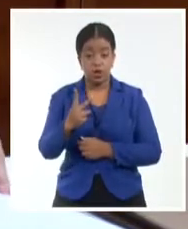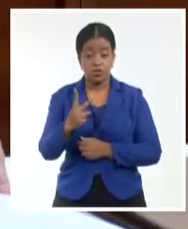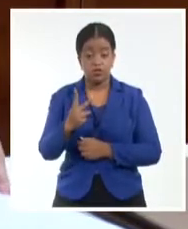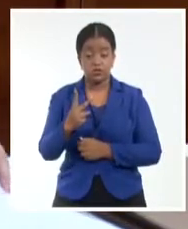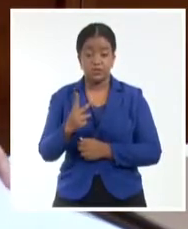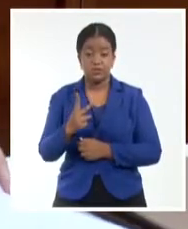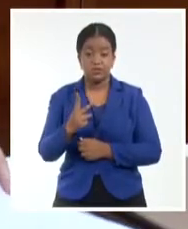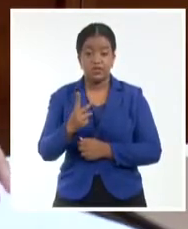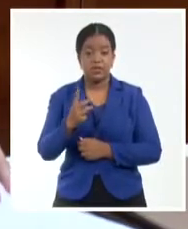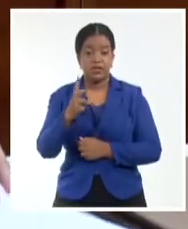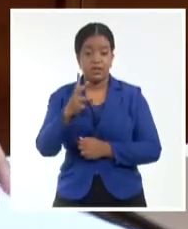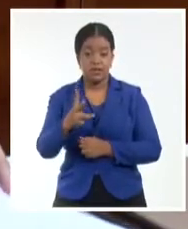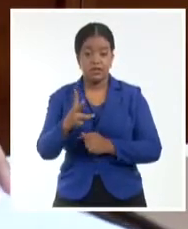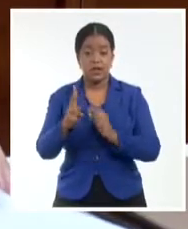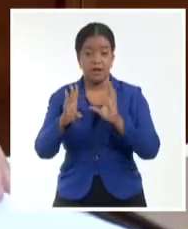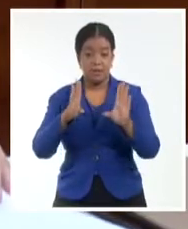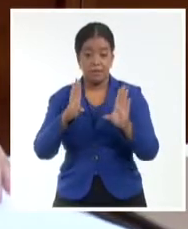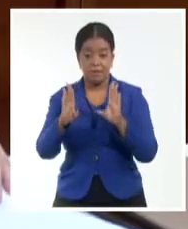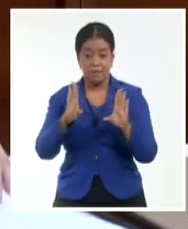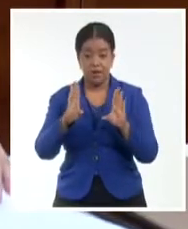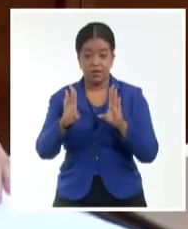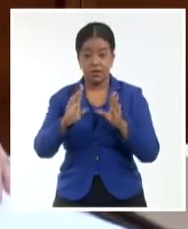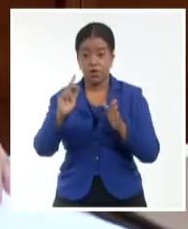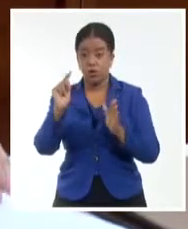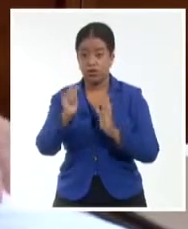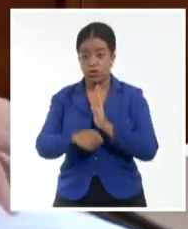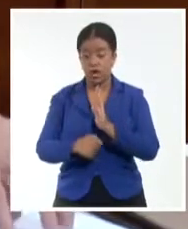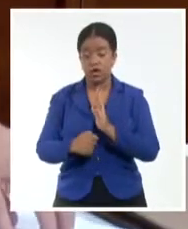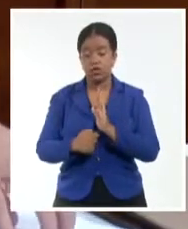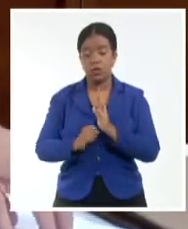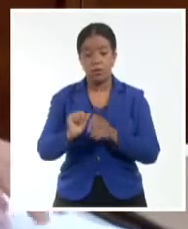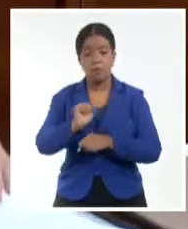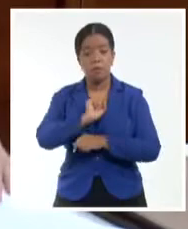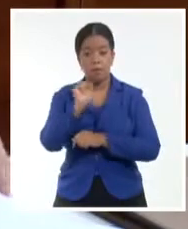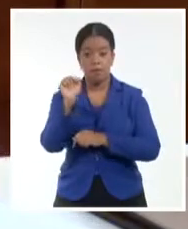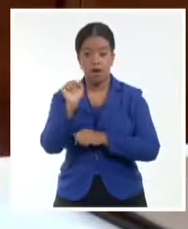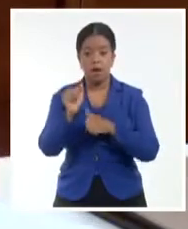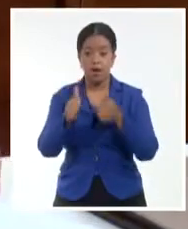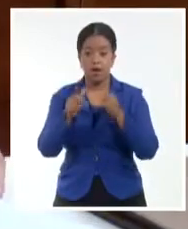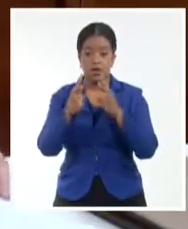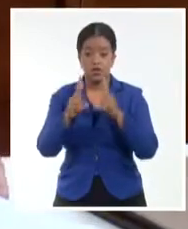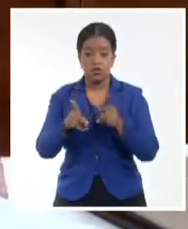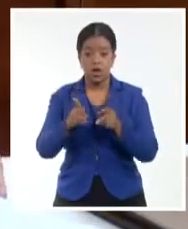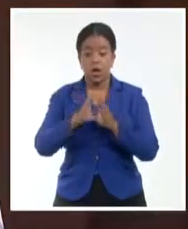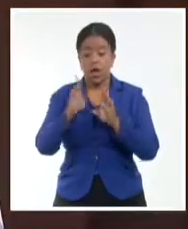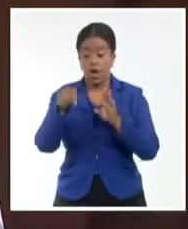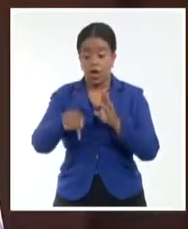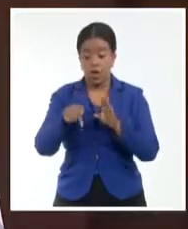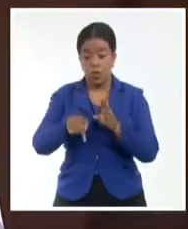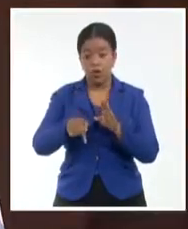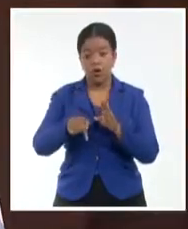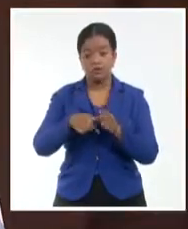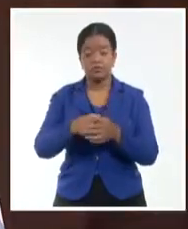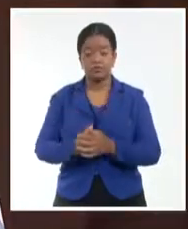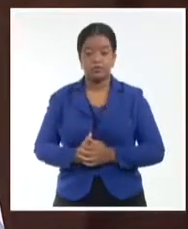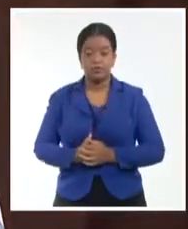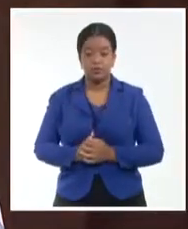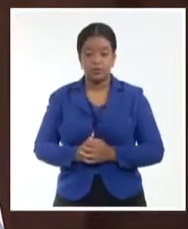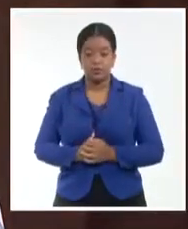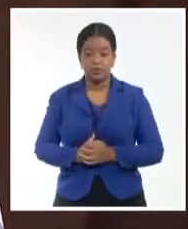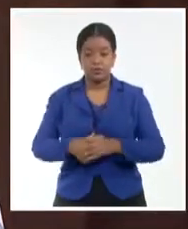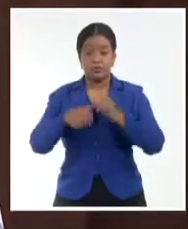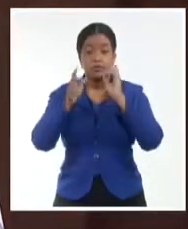de los contratos se han satisfecho hasta ahora con productos que están en plaza. En la reunión se